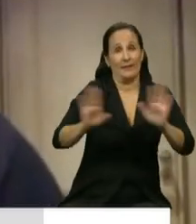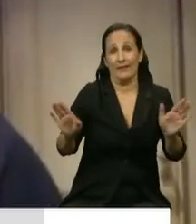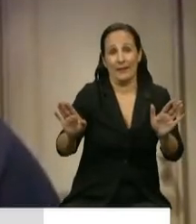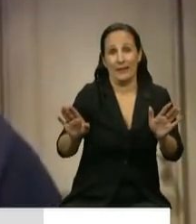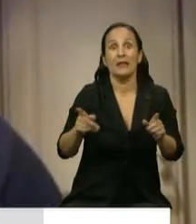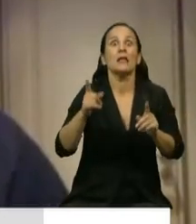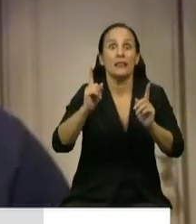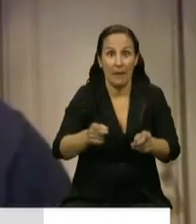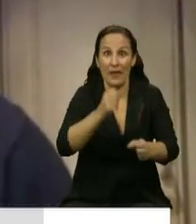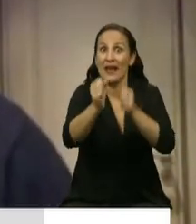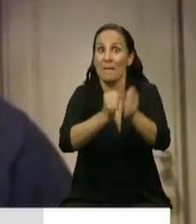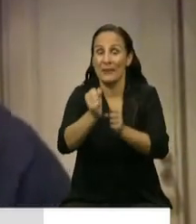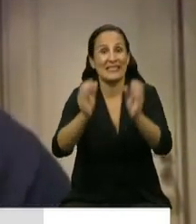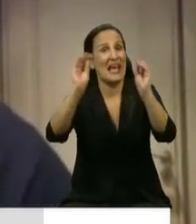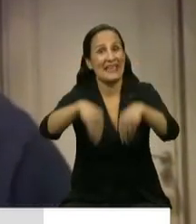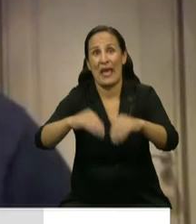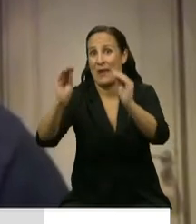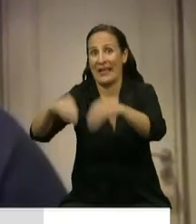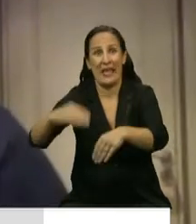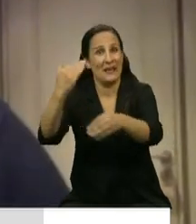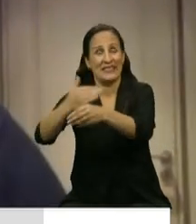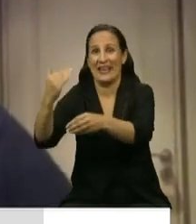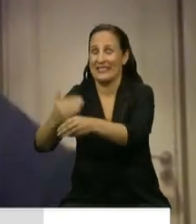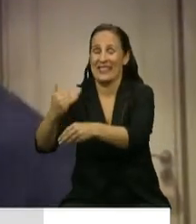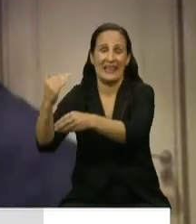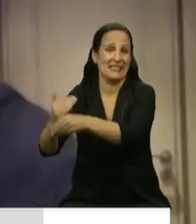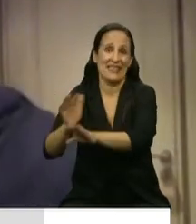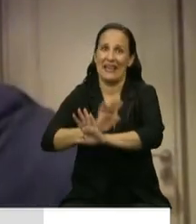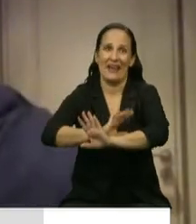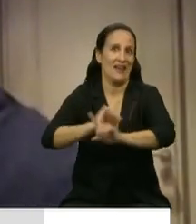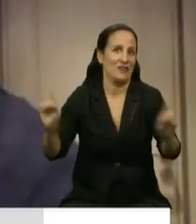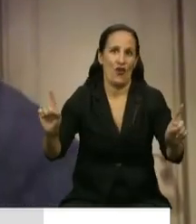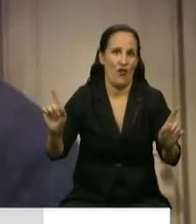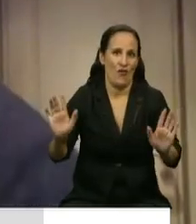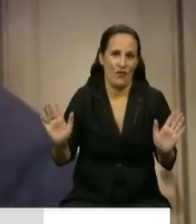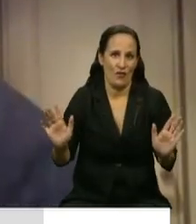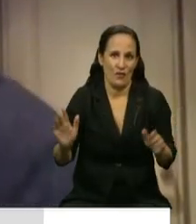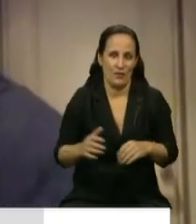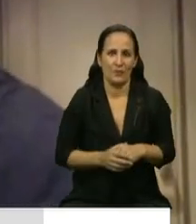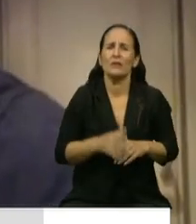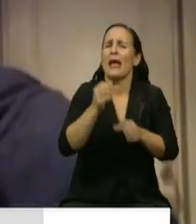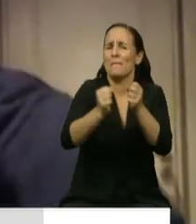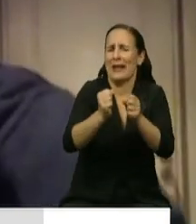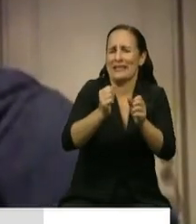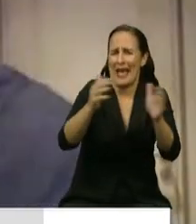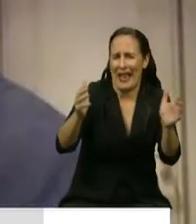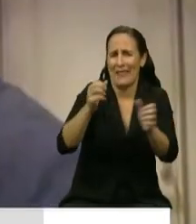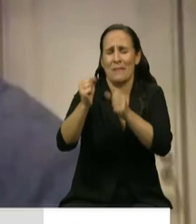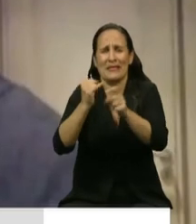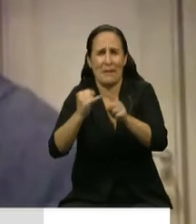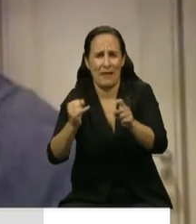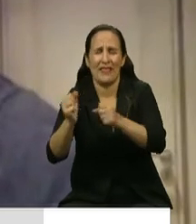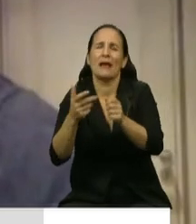quiebras en las empresas grandes, medianas y pequeñas por igual. El Congreso debe